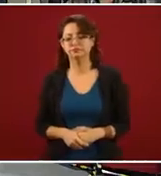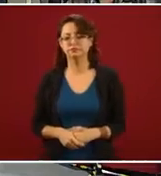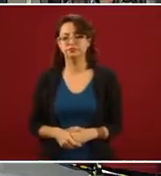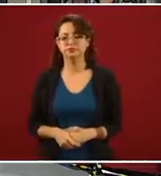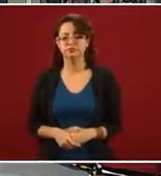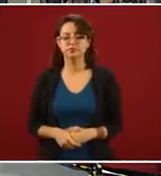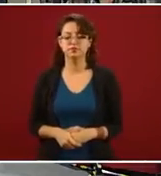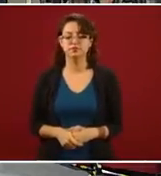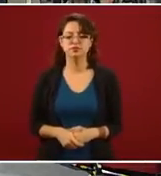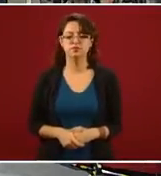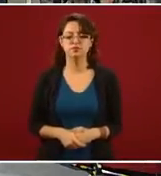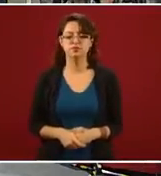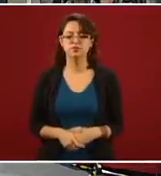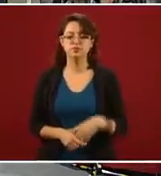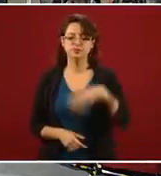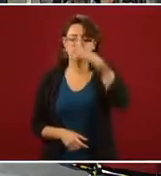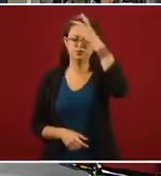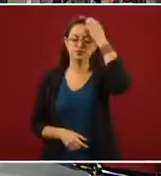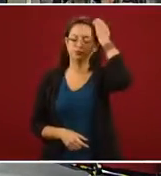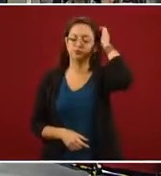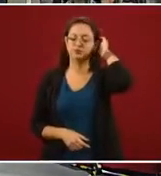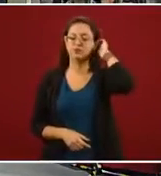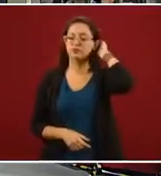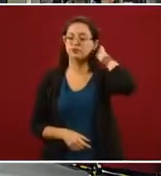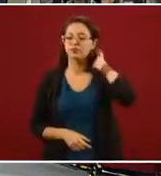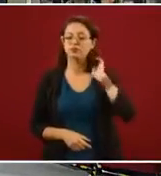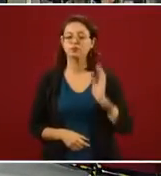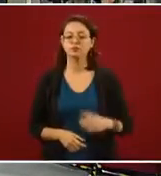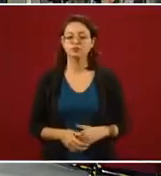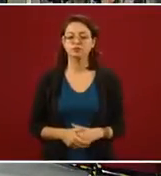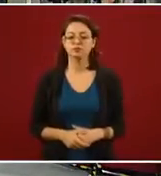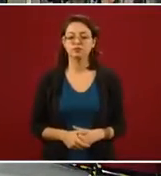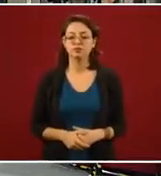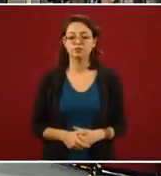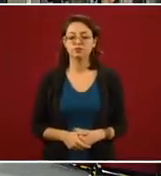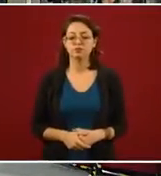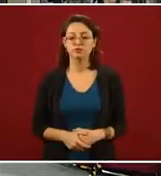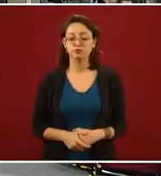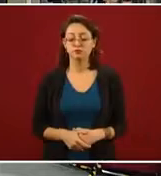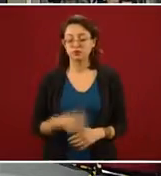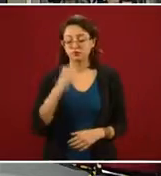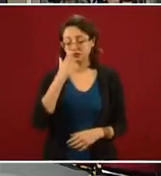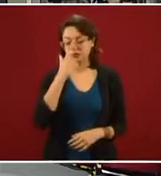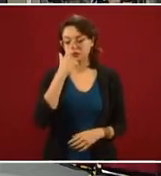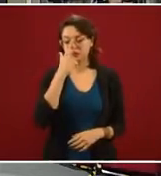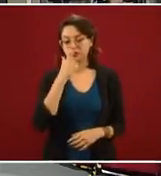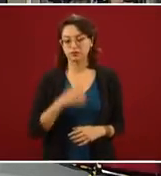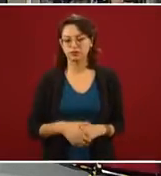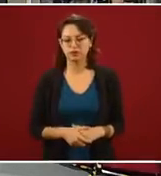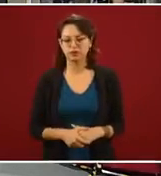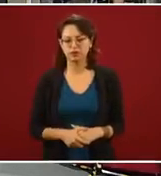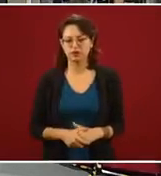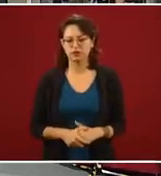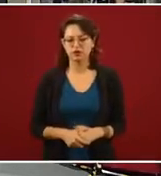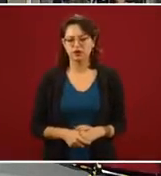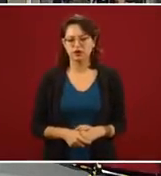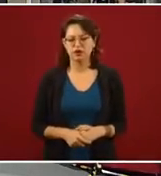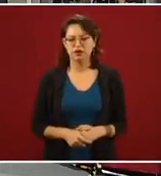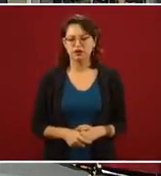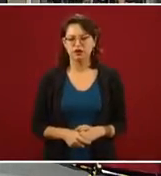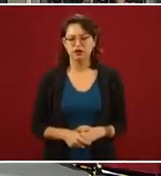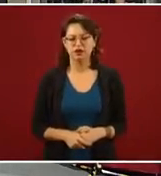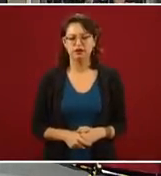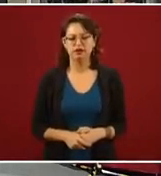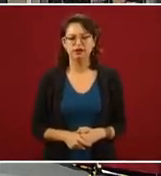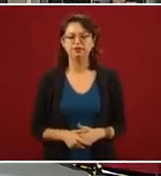Respecto al nepotismo, hay que recordar a Alejandro Sexto, quien pasó a Alejandro Farnesio, la responsabilidad